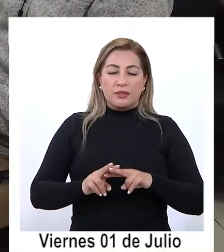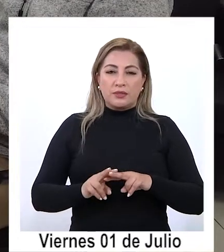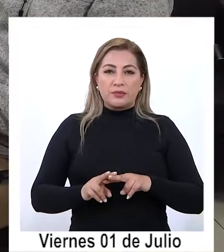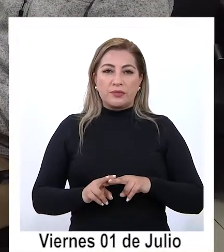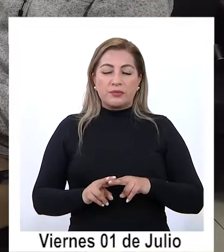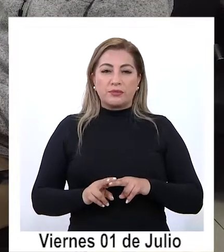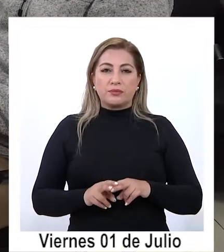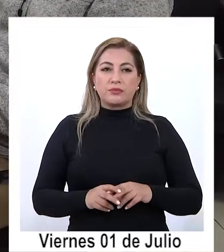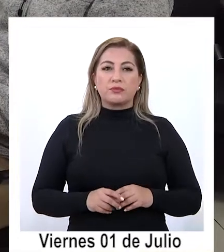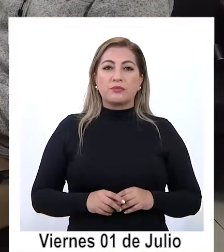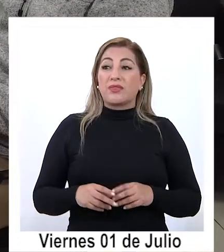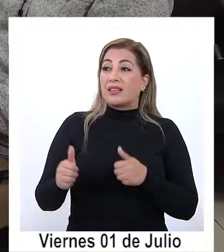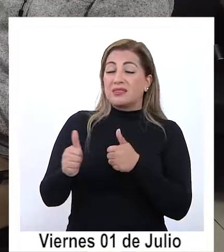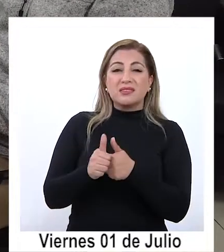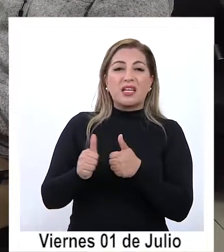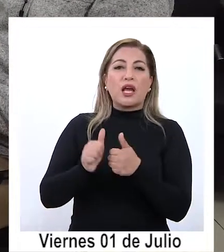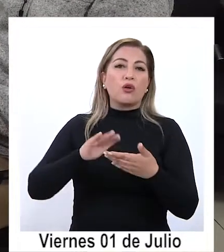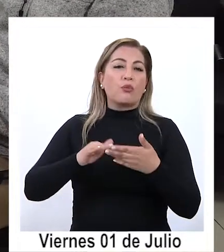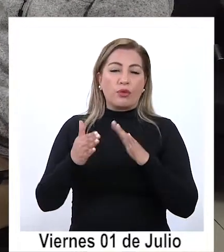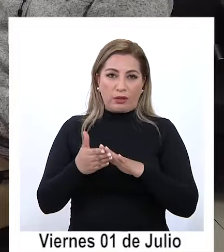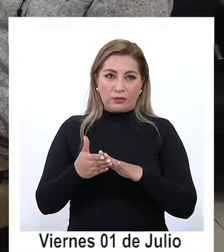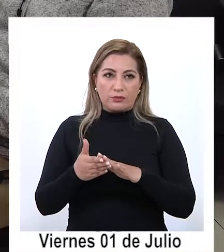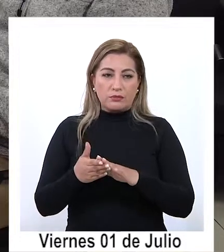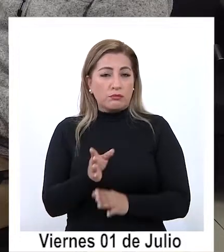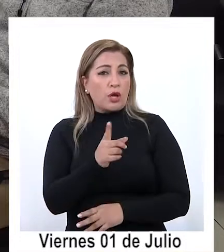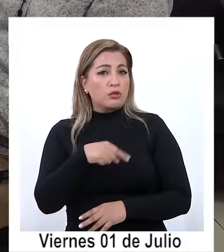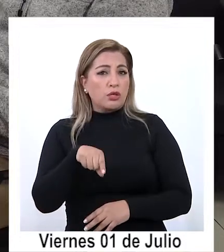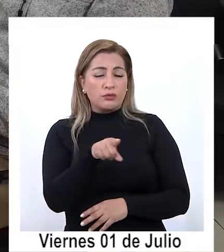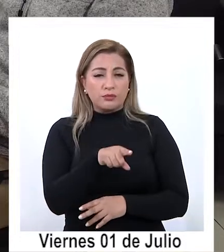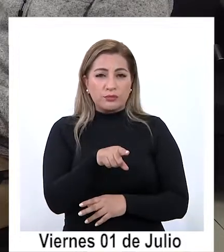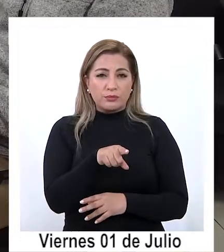dar señales de acercamiento a la comunidad nosotros